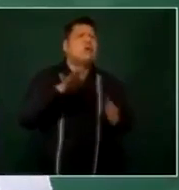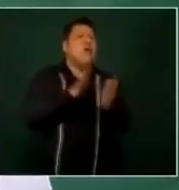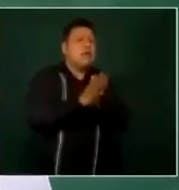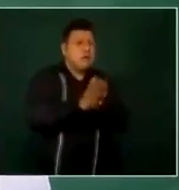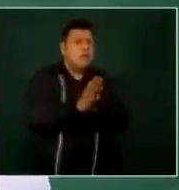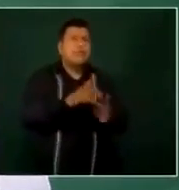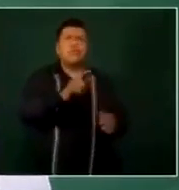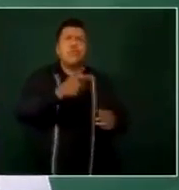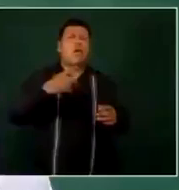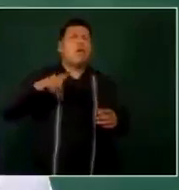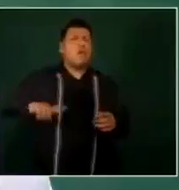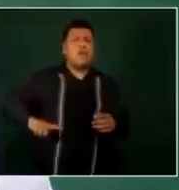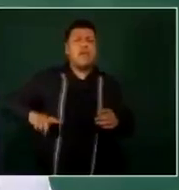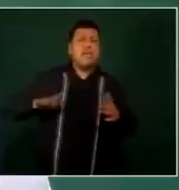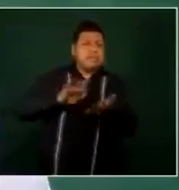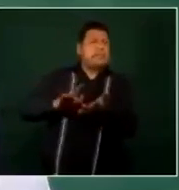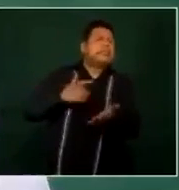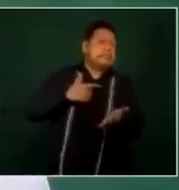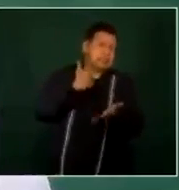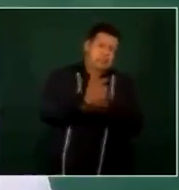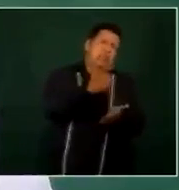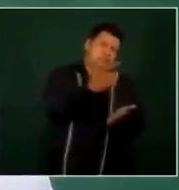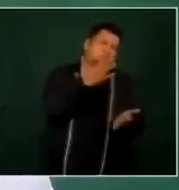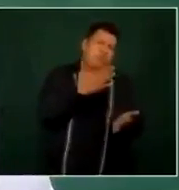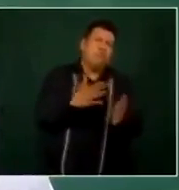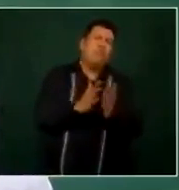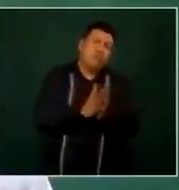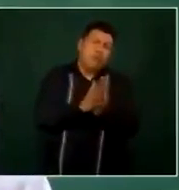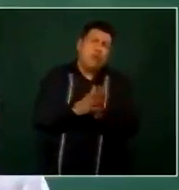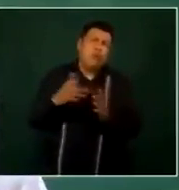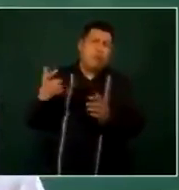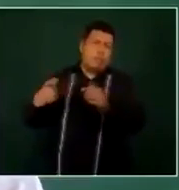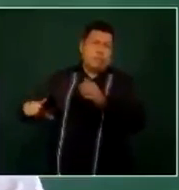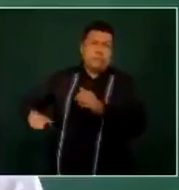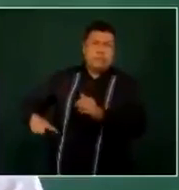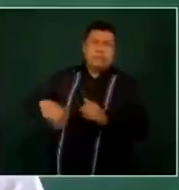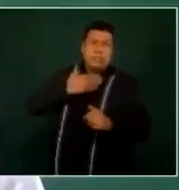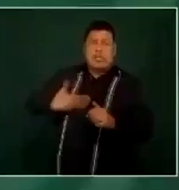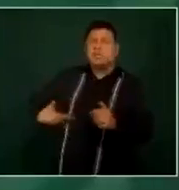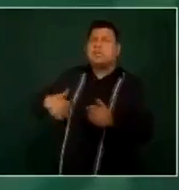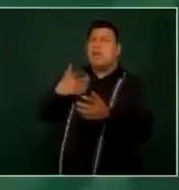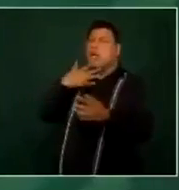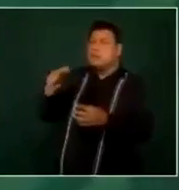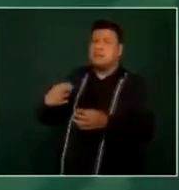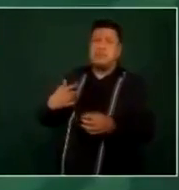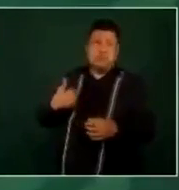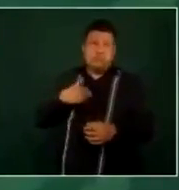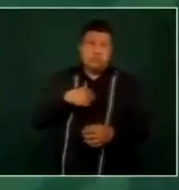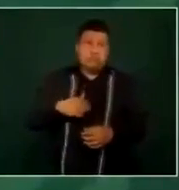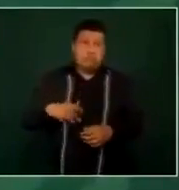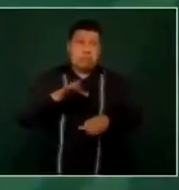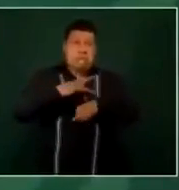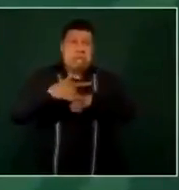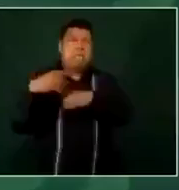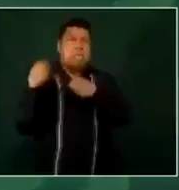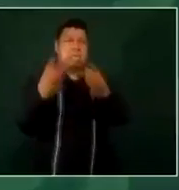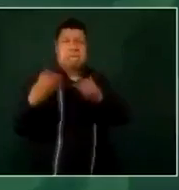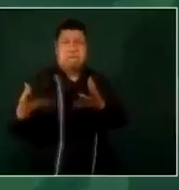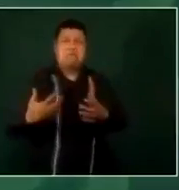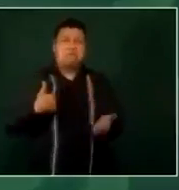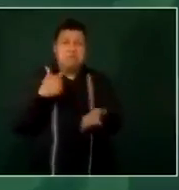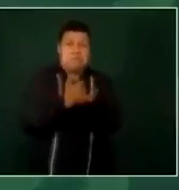del gobierno. Nosotros no repartimos chayote, no entregamos